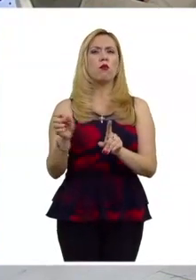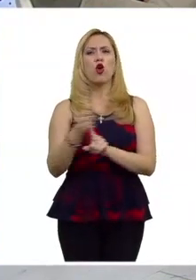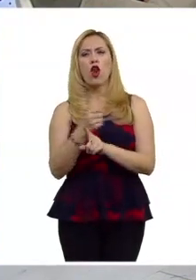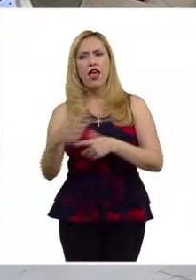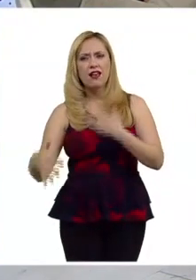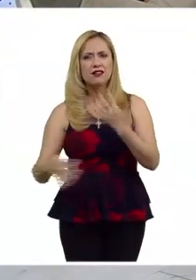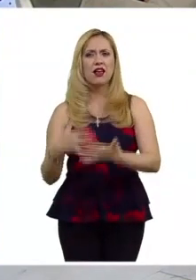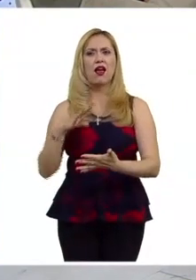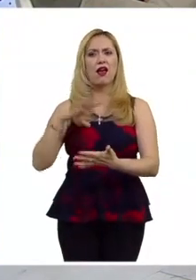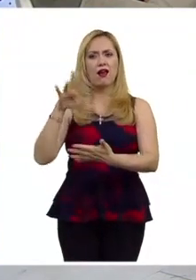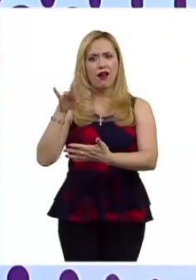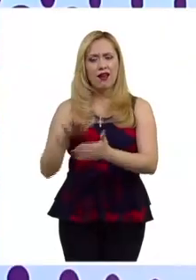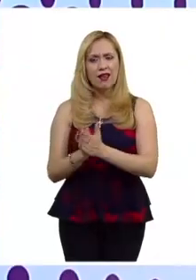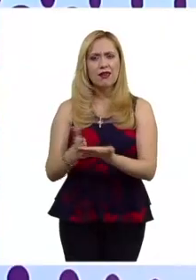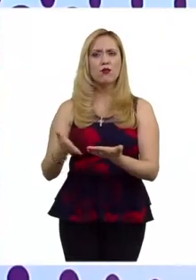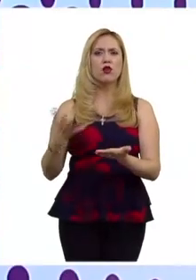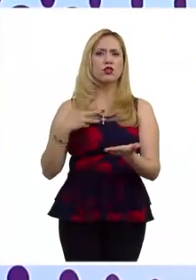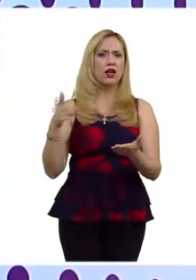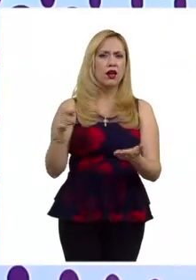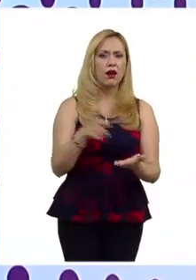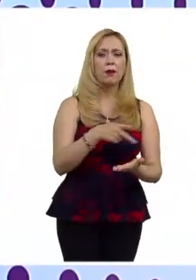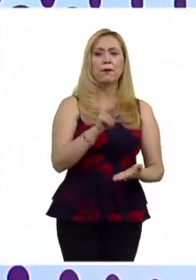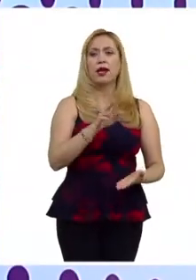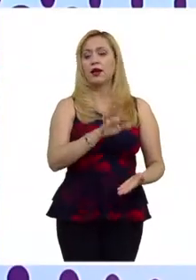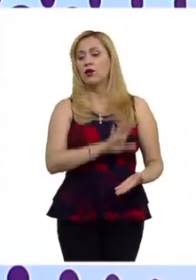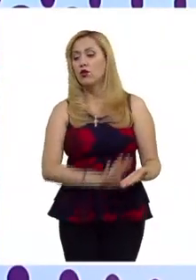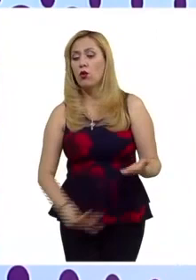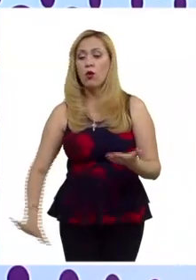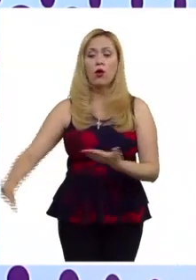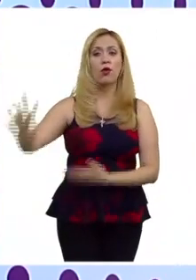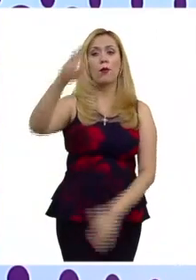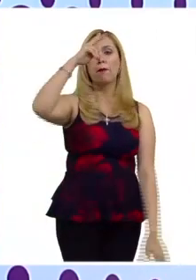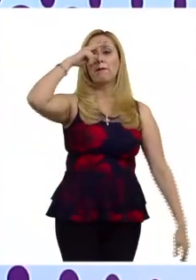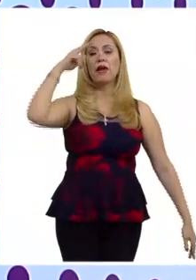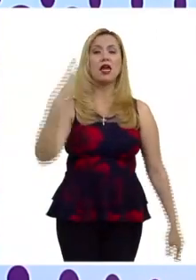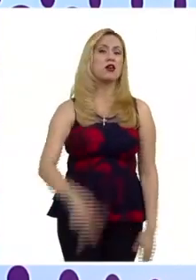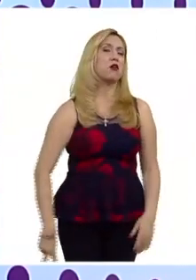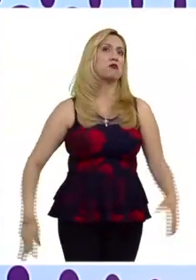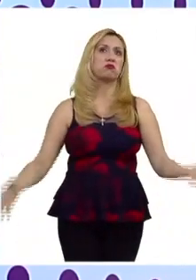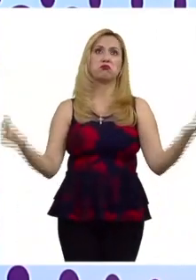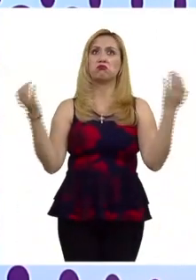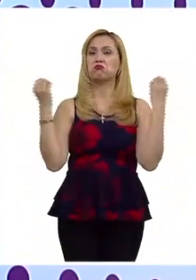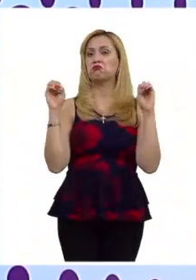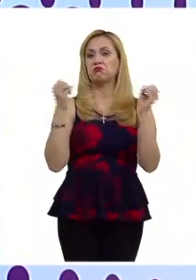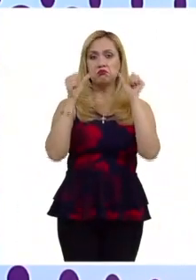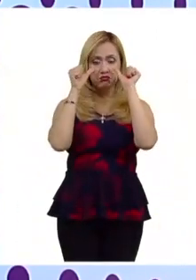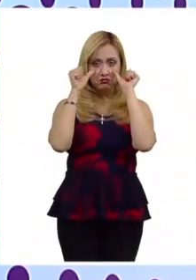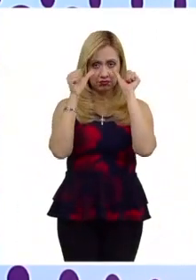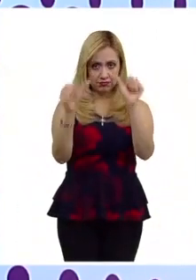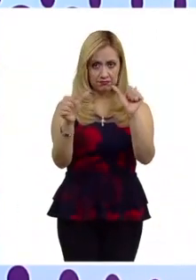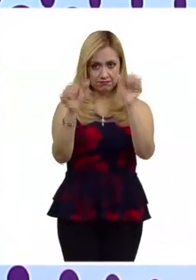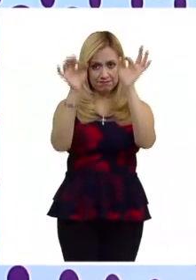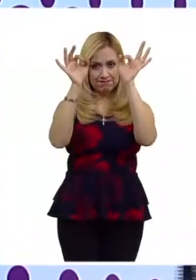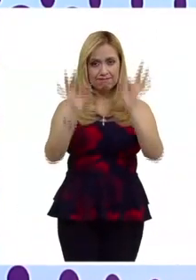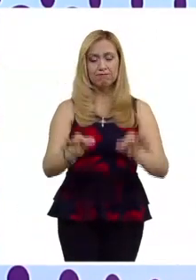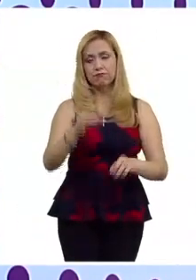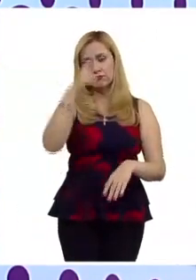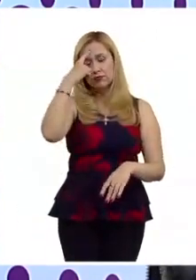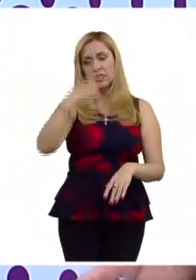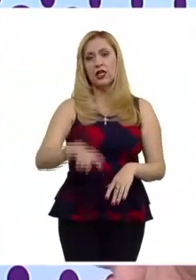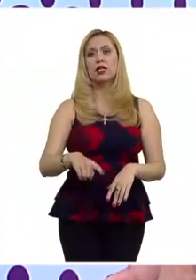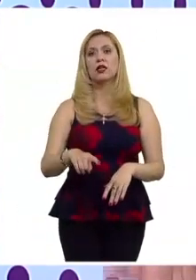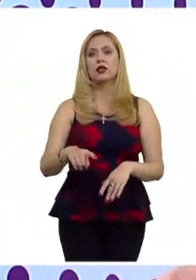termina viendo que en realidad a la luz de esas obligaciones México no había tomado las acciones concretas para